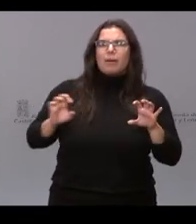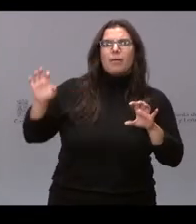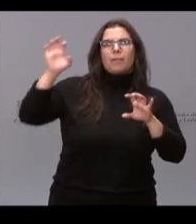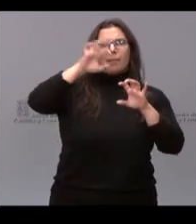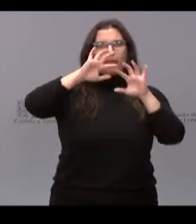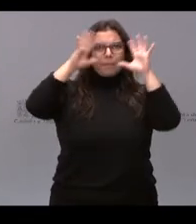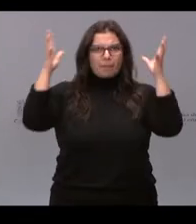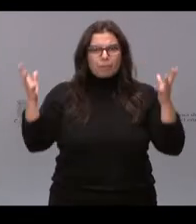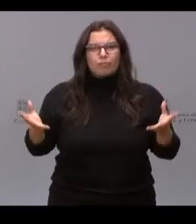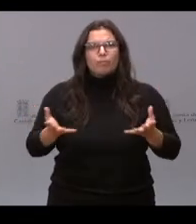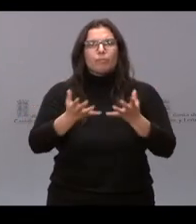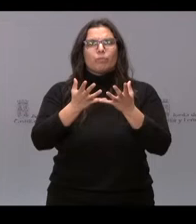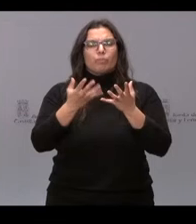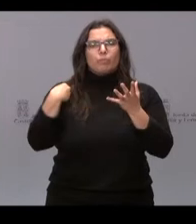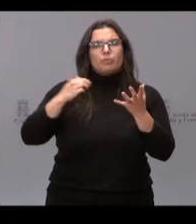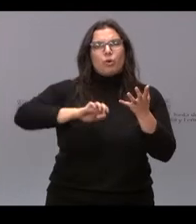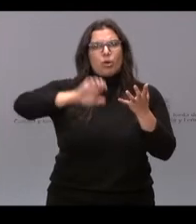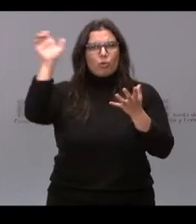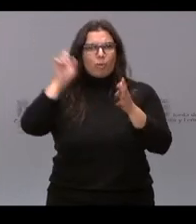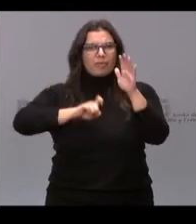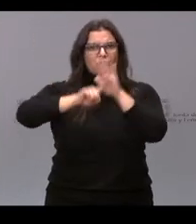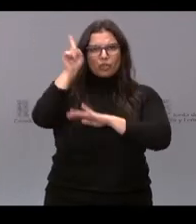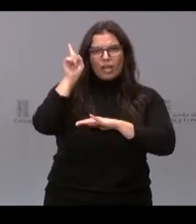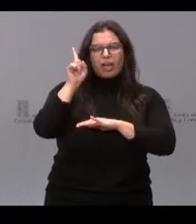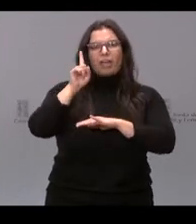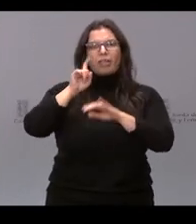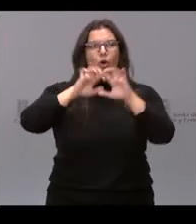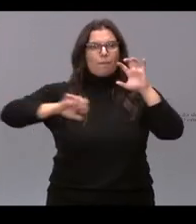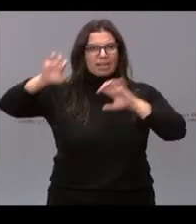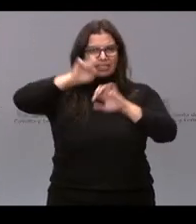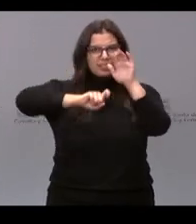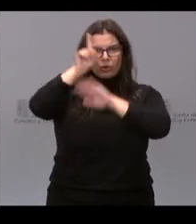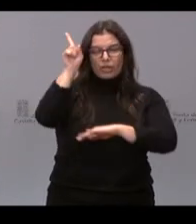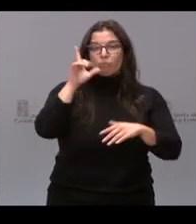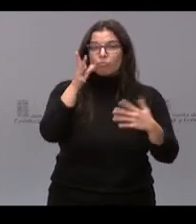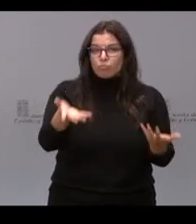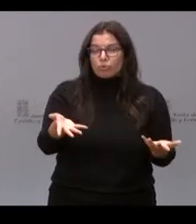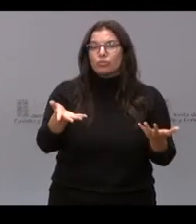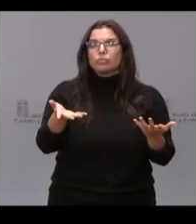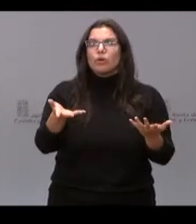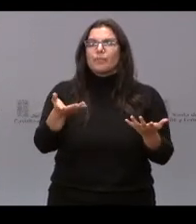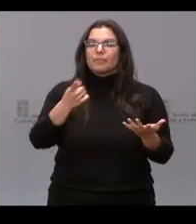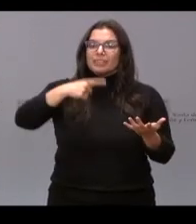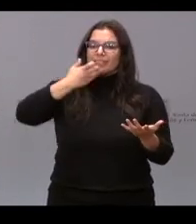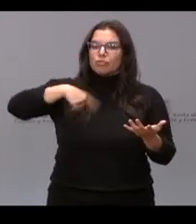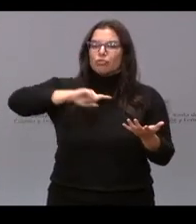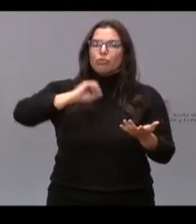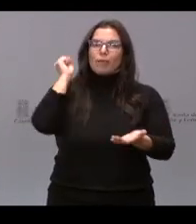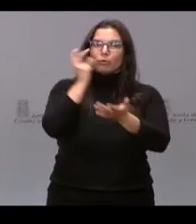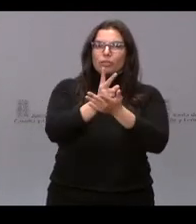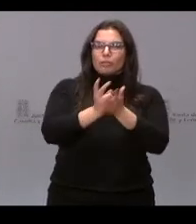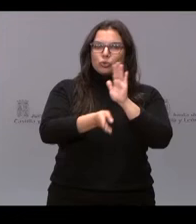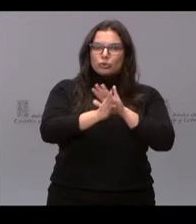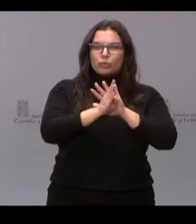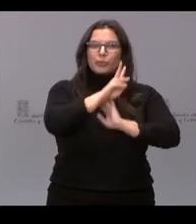la Europa desarrollada y el Occidente desarrollado. Por eso, seguir apostando por la educación